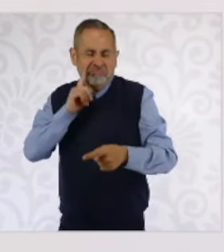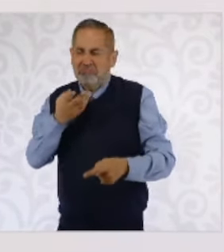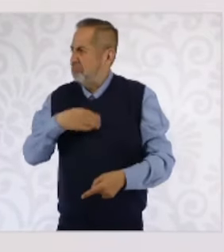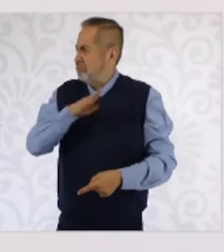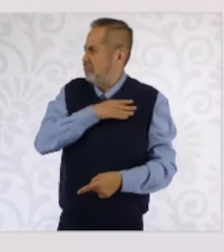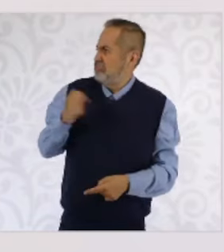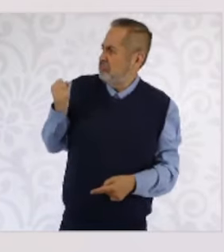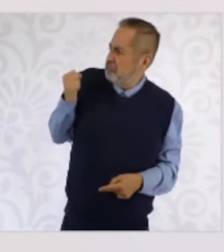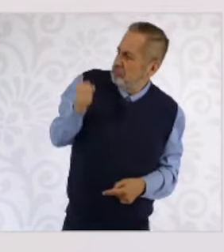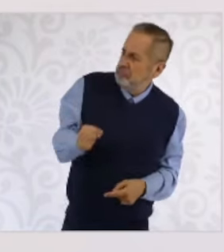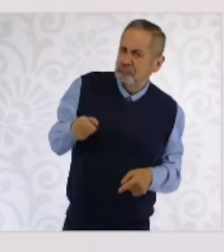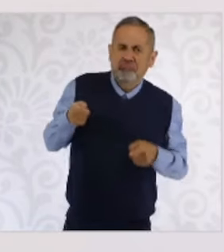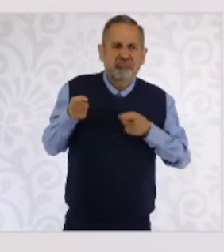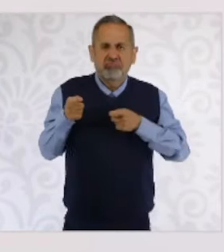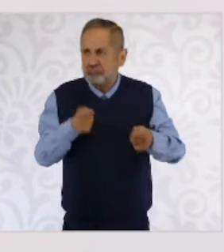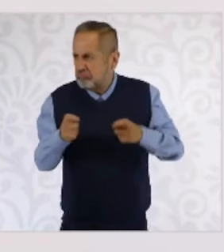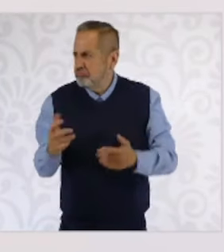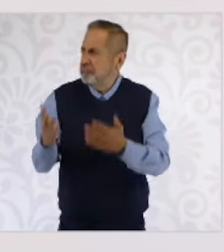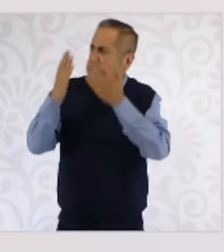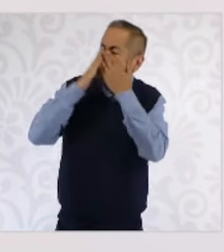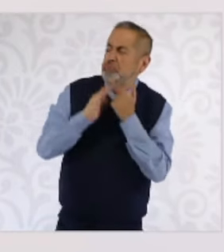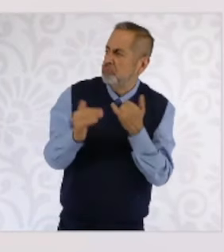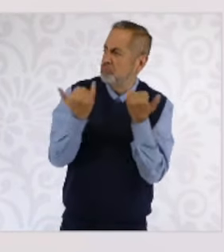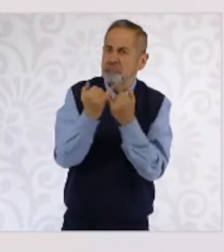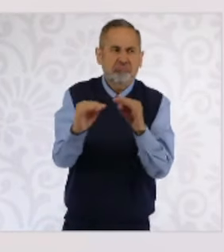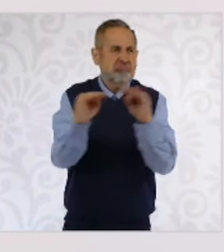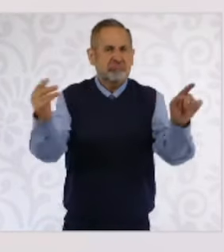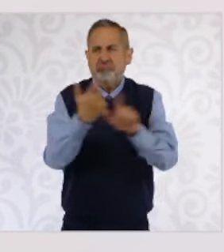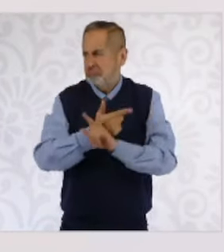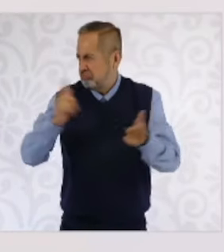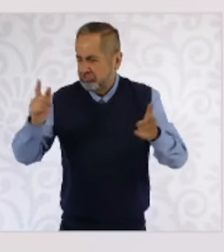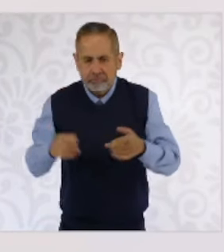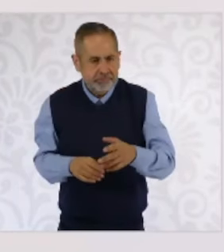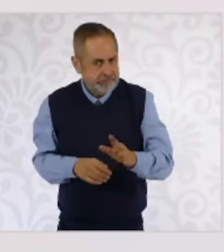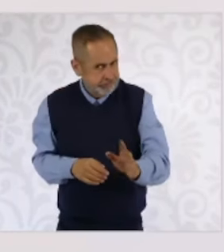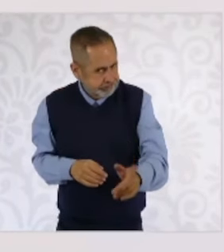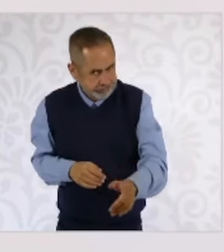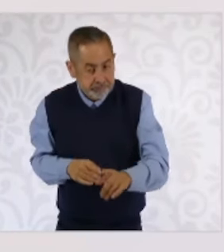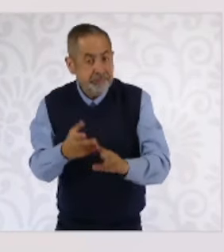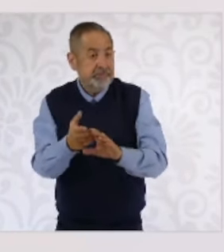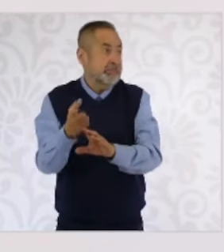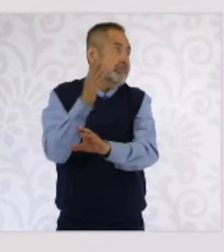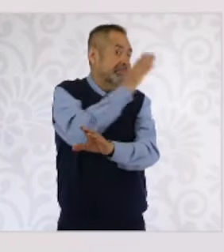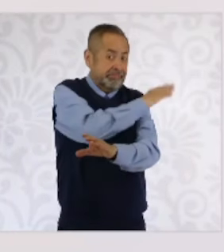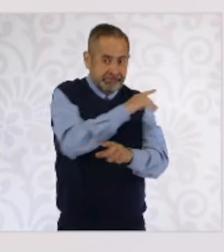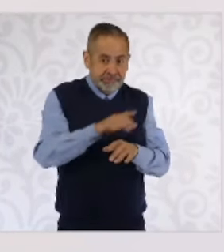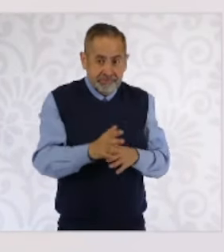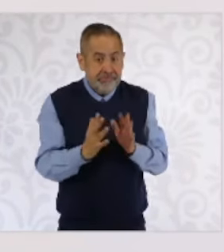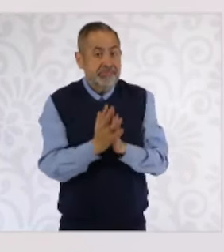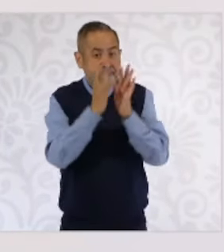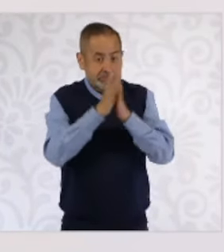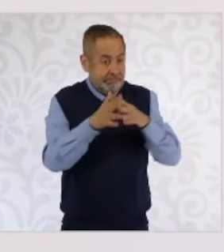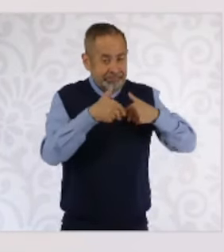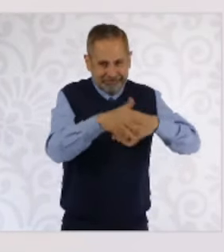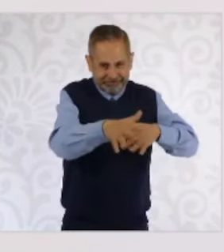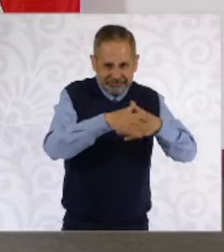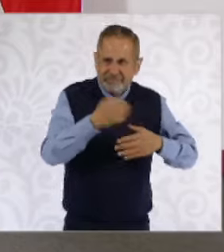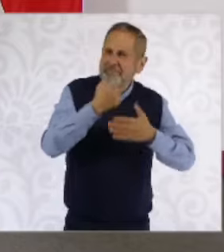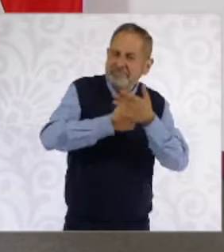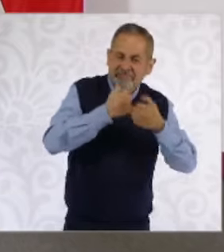antidemocracia. Participar en aquellas épocas no era fácil.